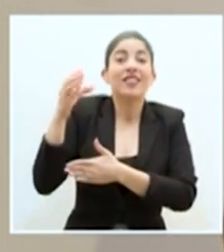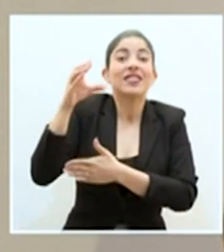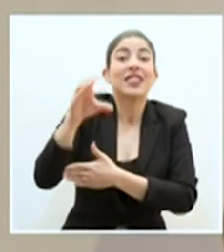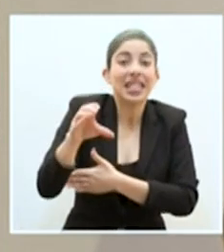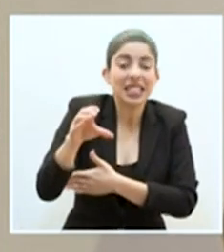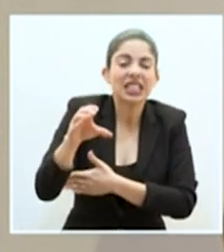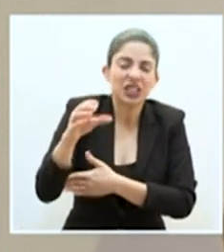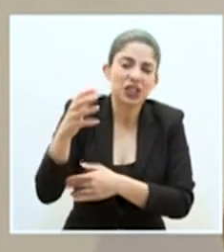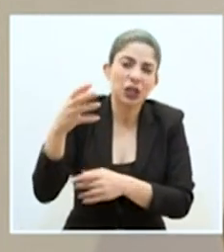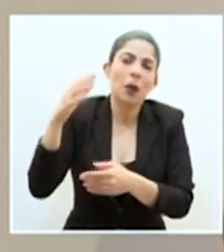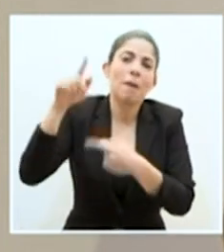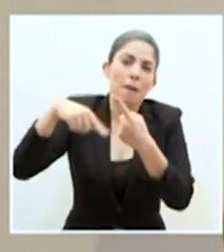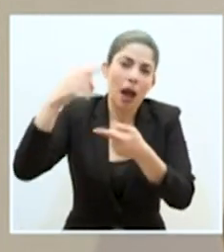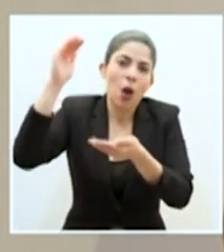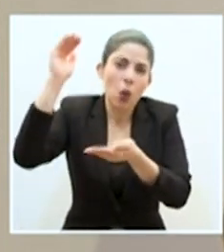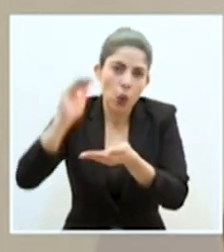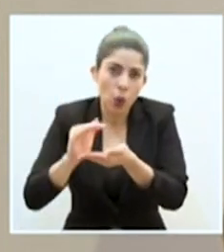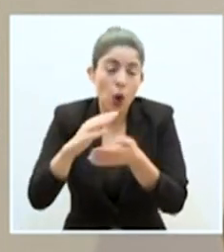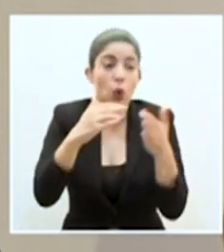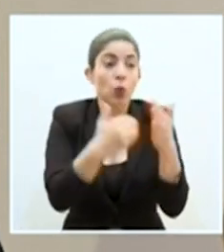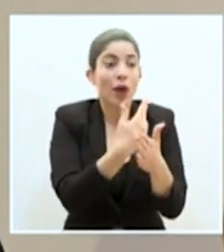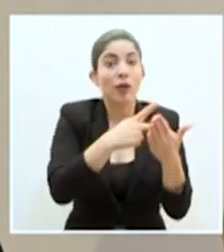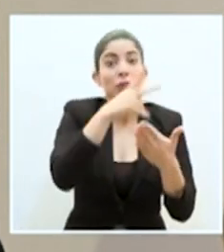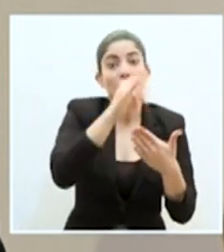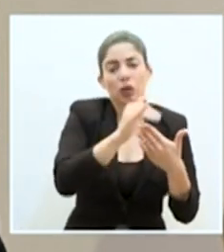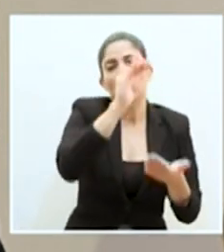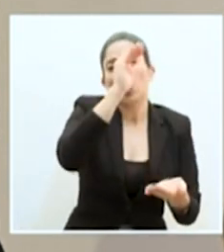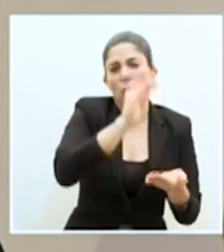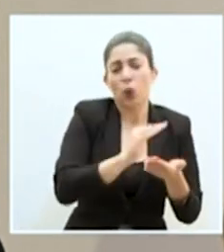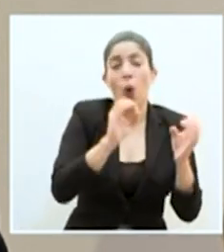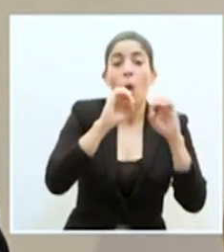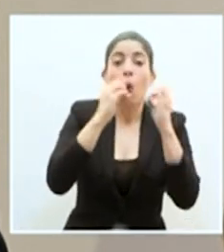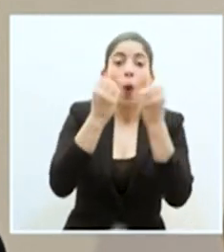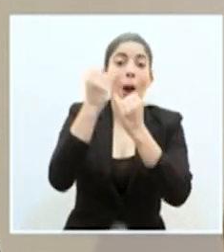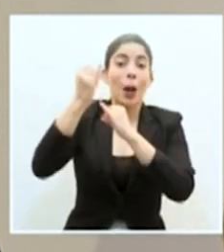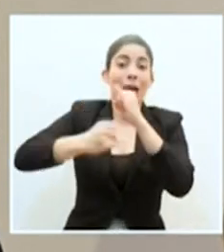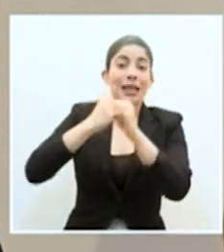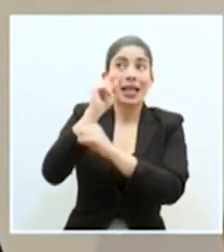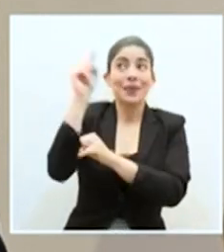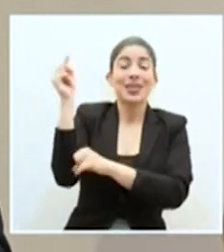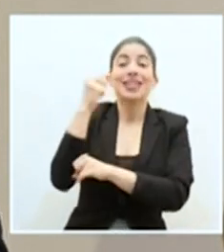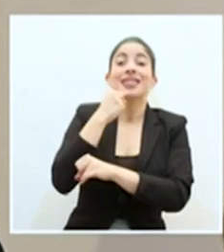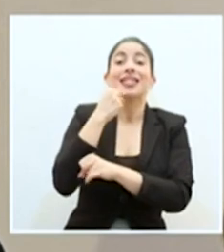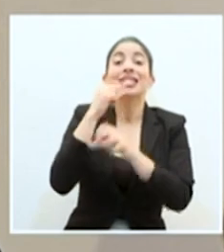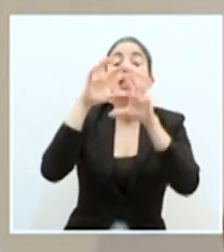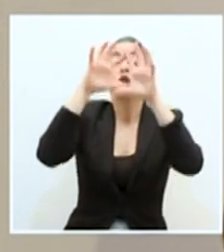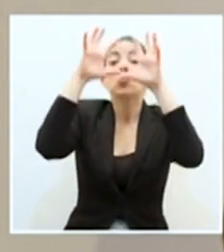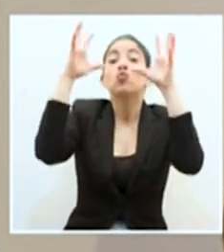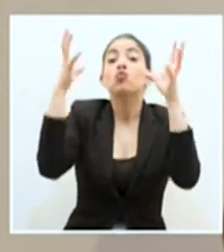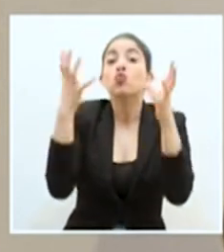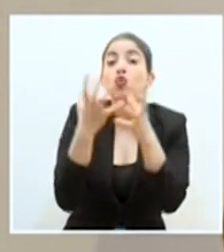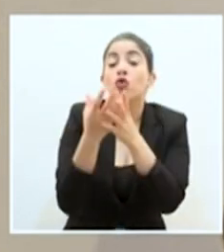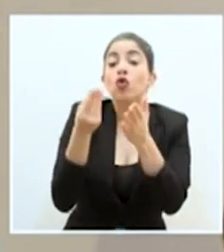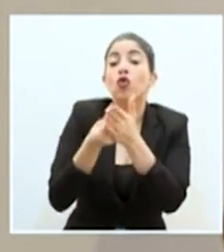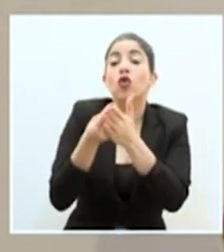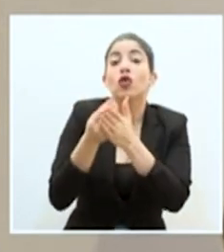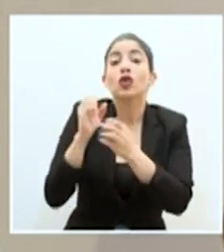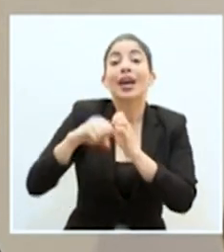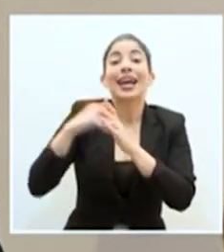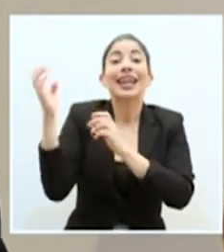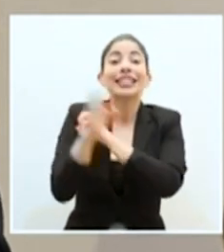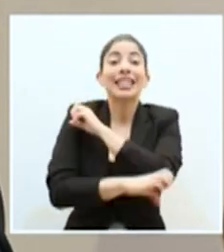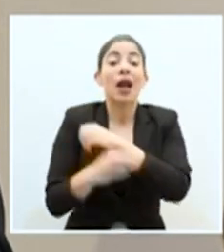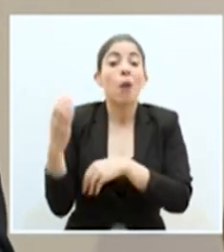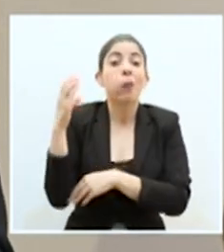significar una reducción en los nuevos proyectos. Según los organismos internacionales, la reducción a nivel global de la inversión extranjera directa